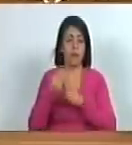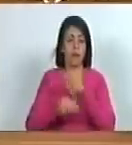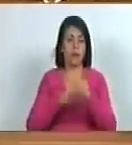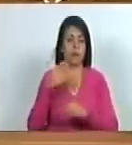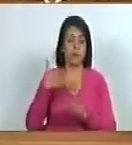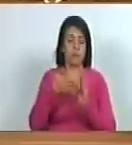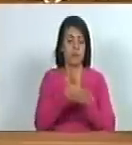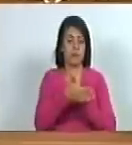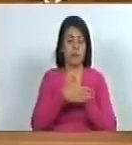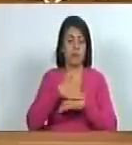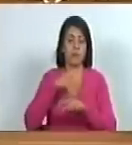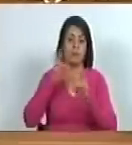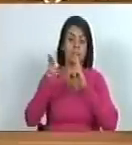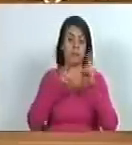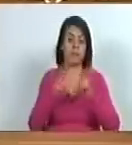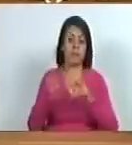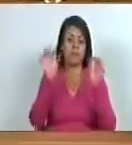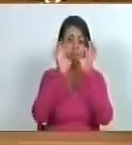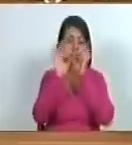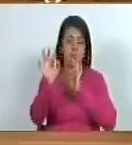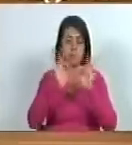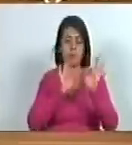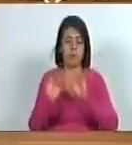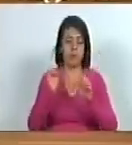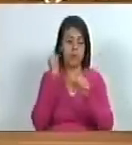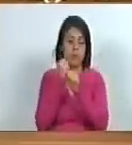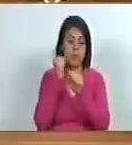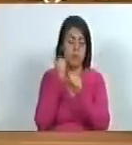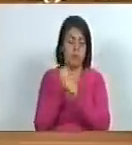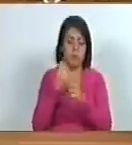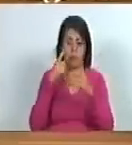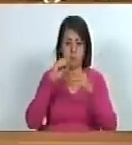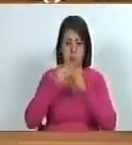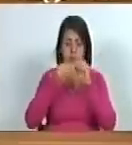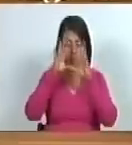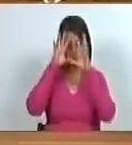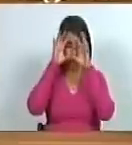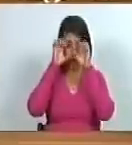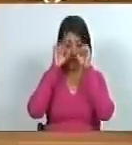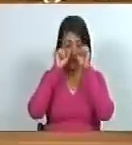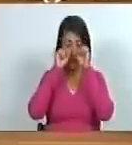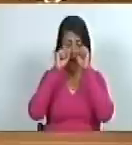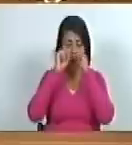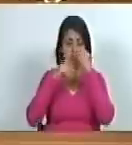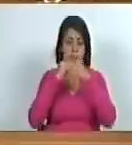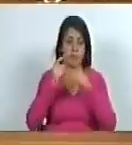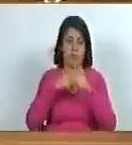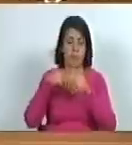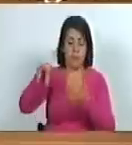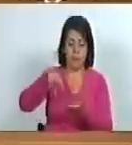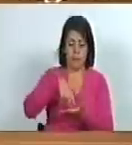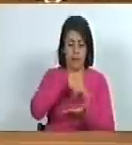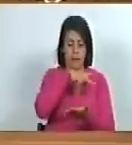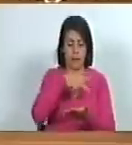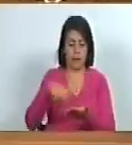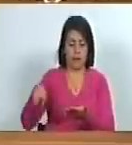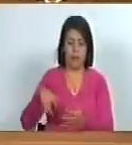en su relación con el teatro tanto en el trabajo interpretativo como del bailarín